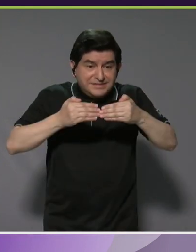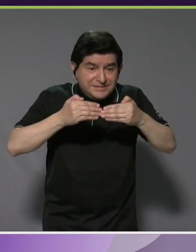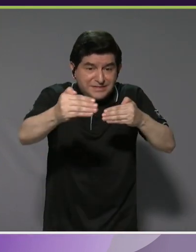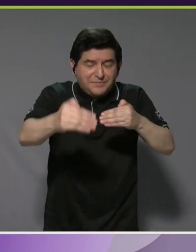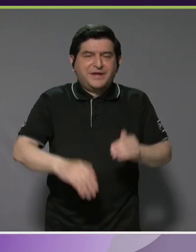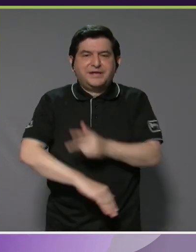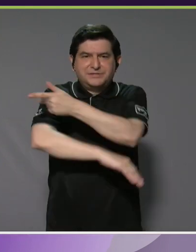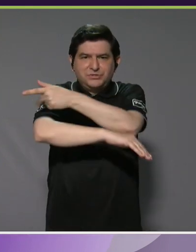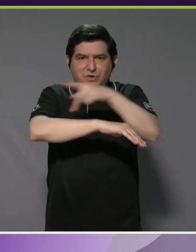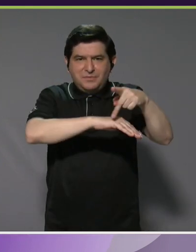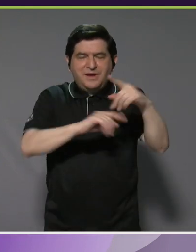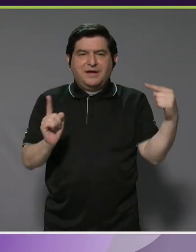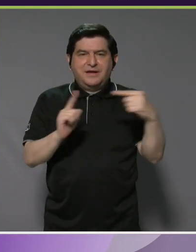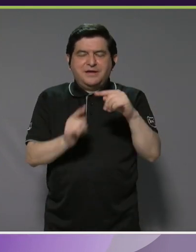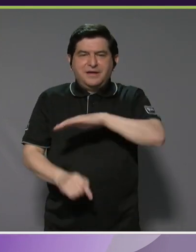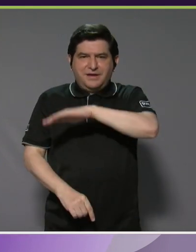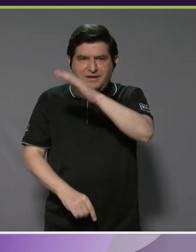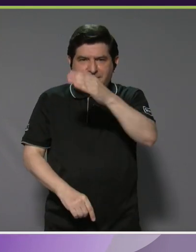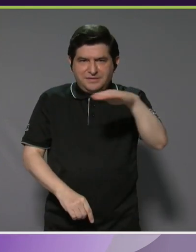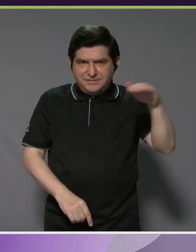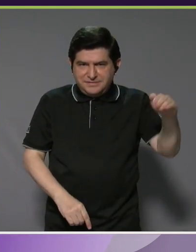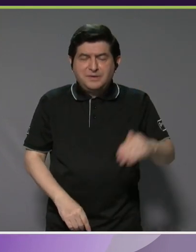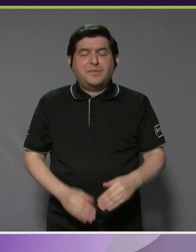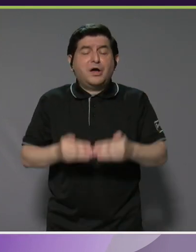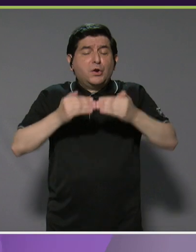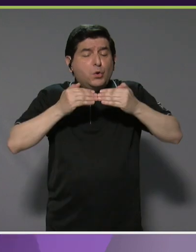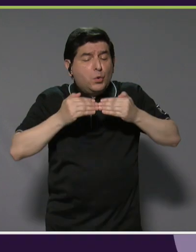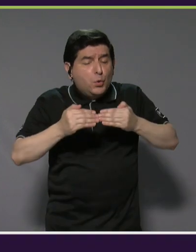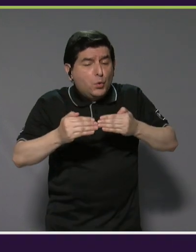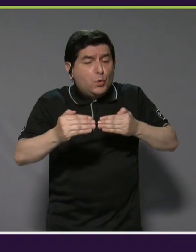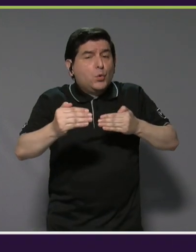playa o tierra y el agua donde están surfeando es tan largo,